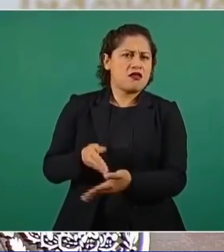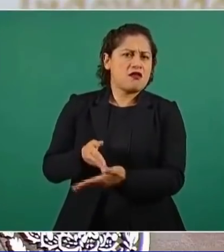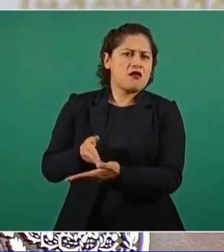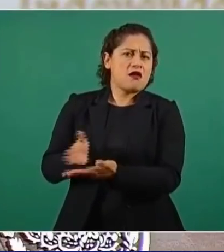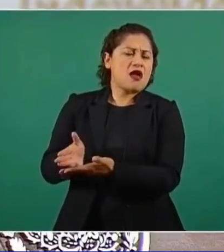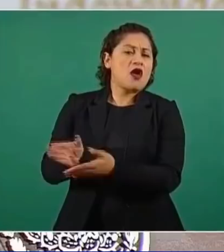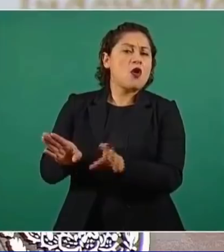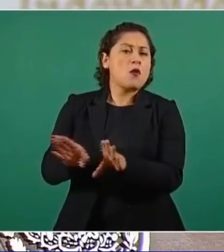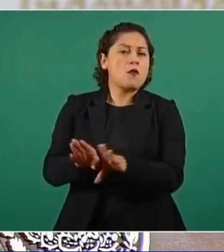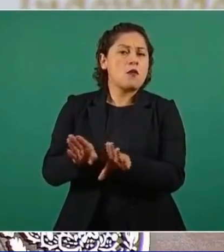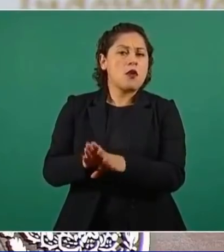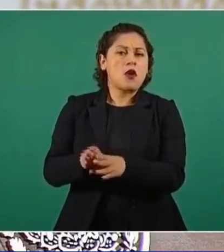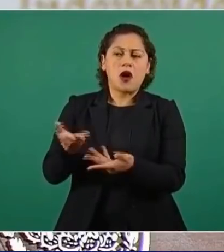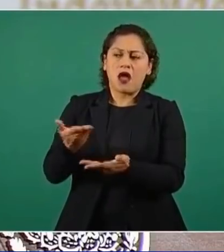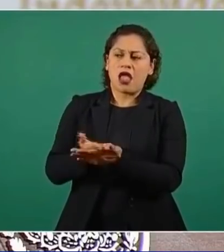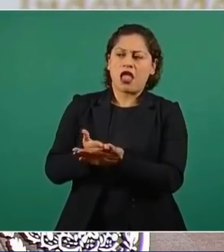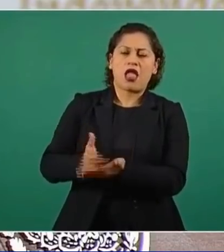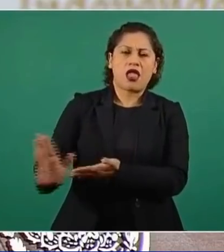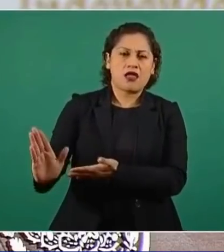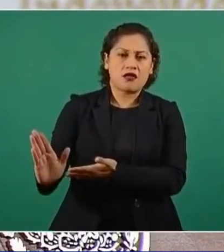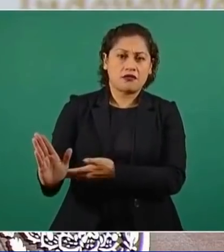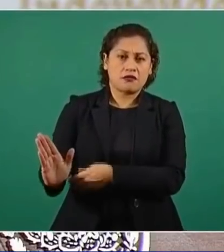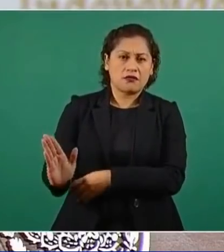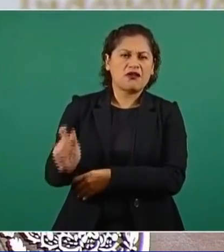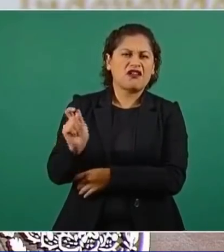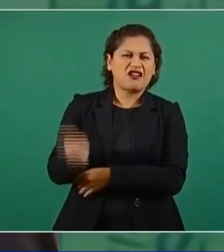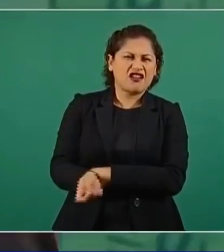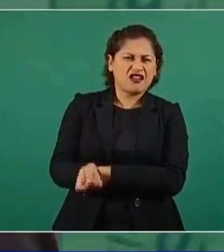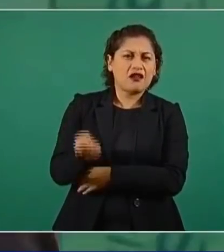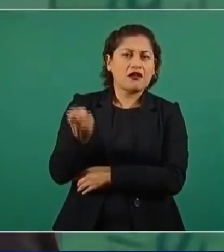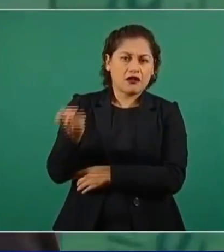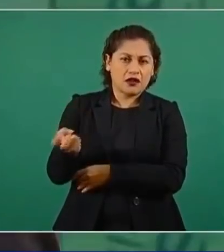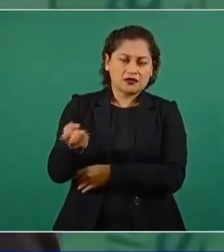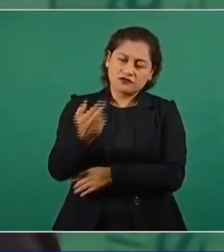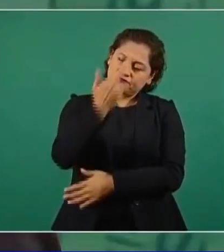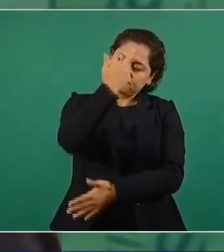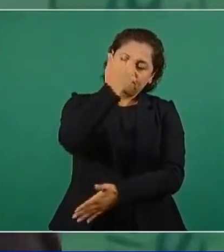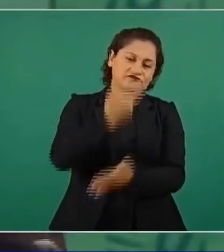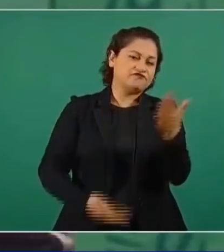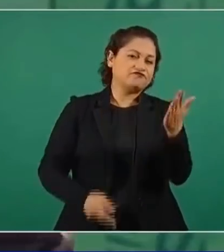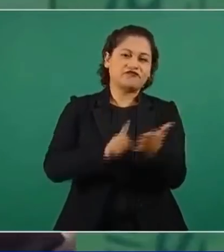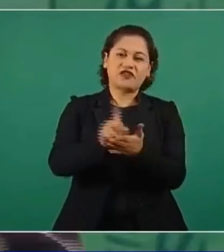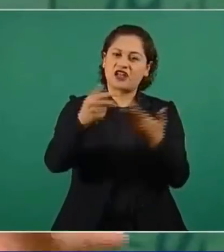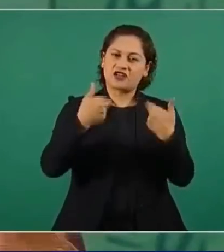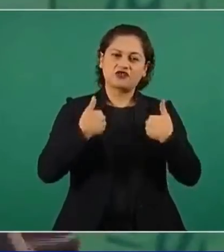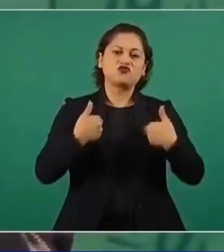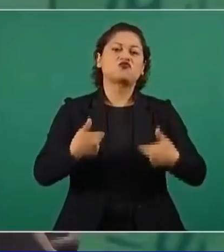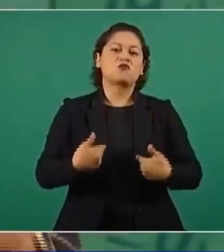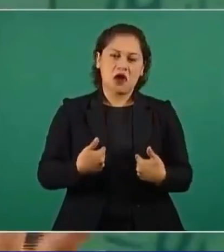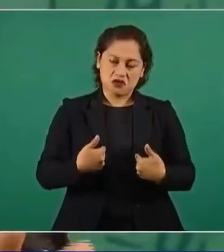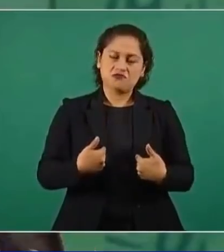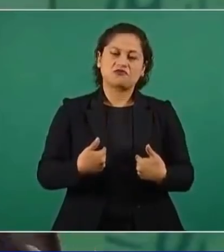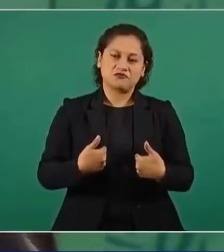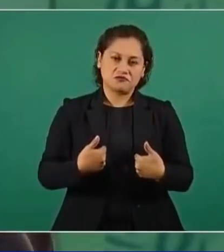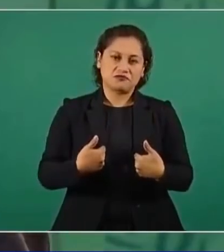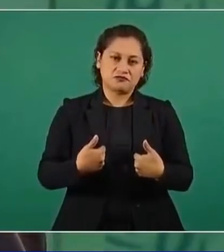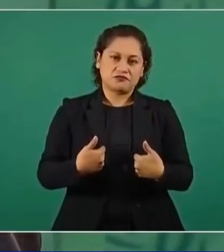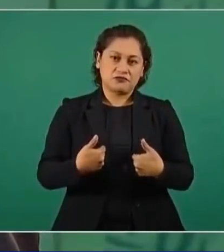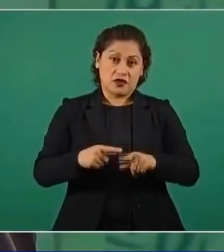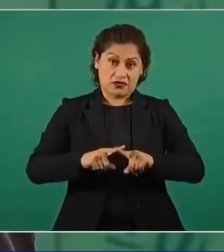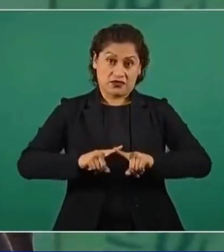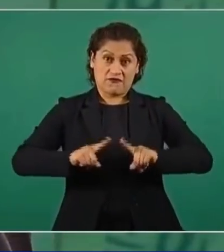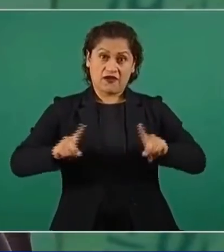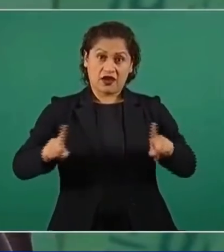Diría que es violatorio de los derechos humanos y contrario a lo que es la fraternidad